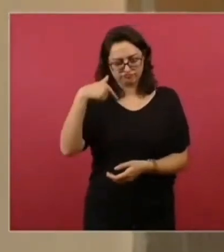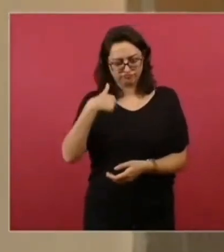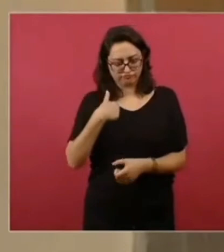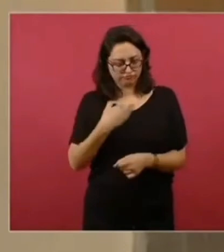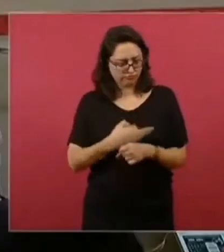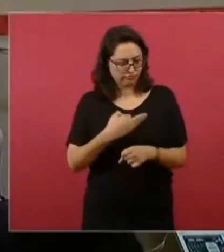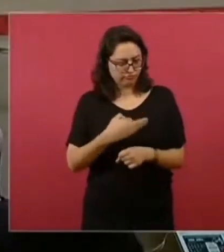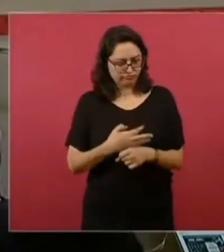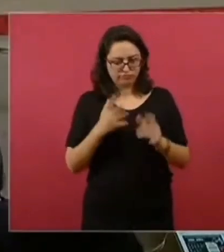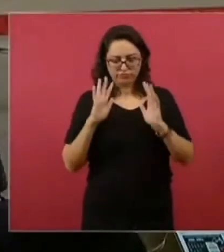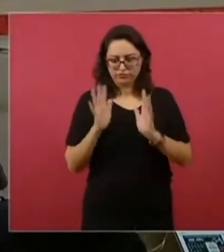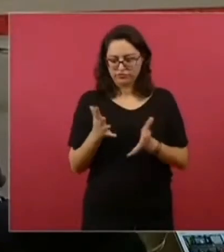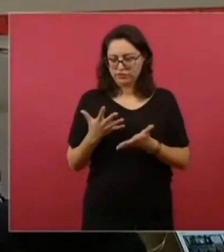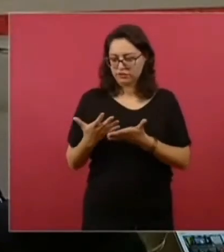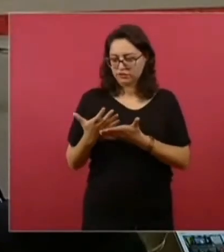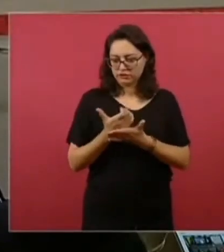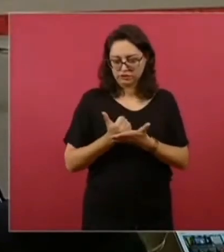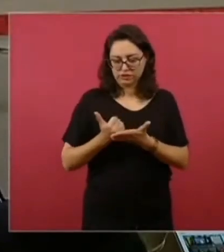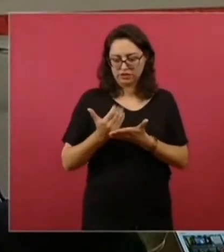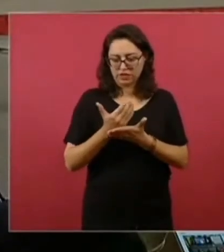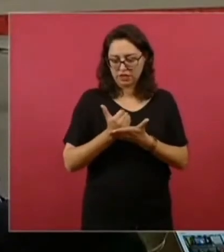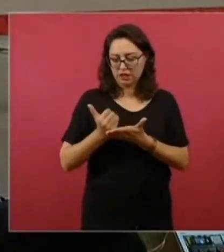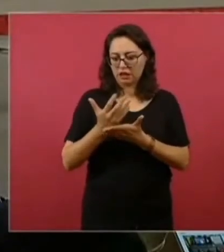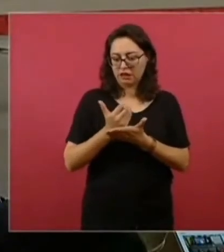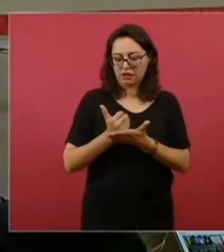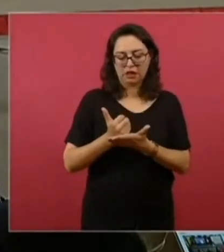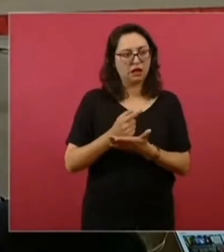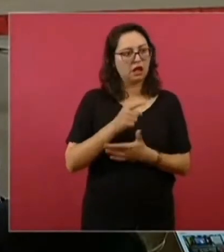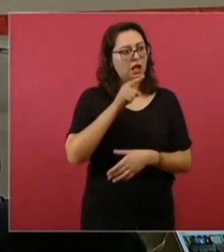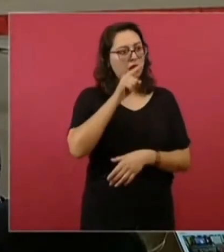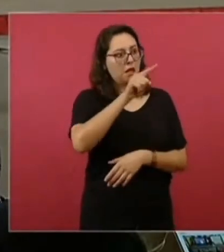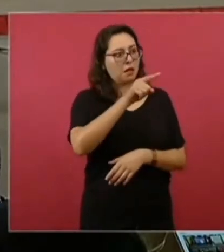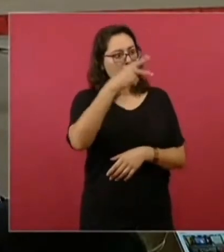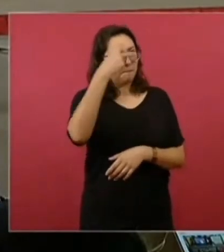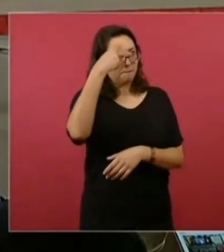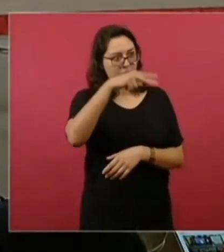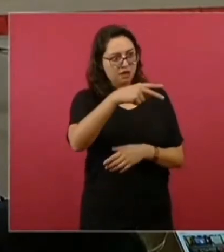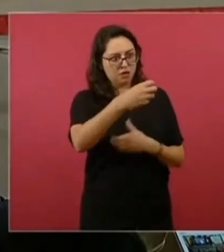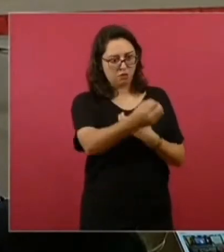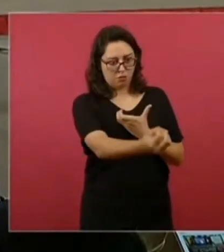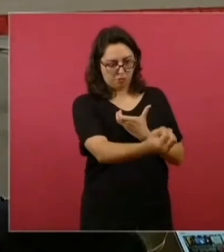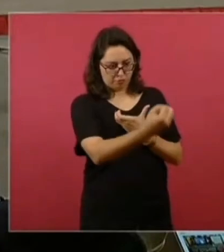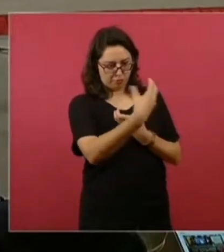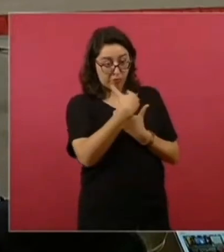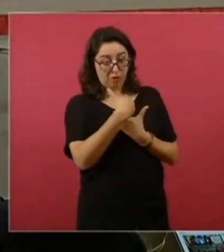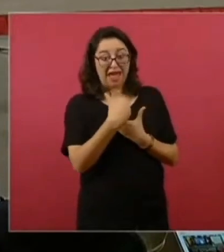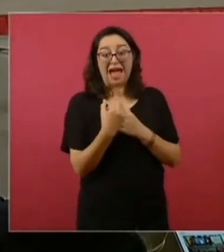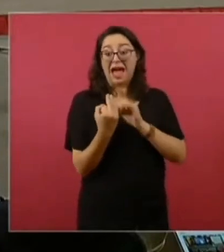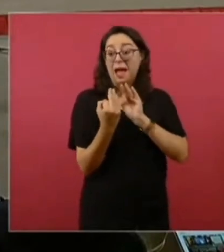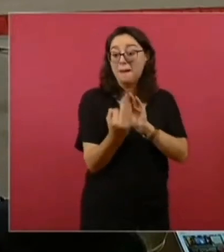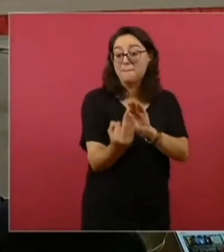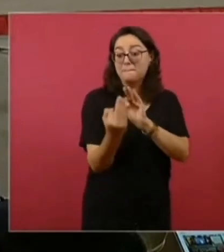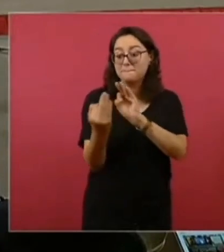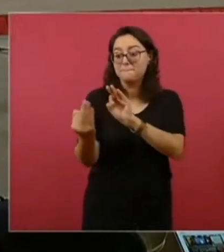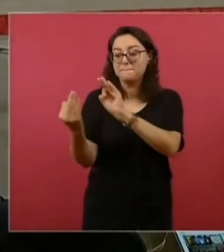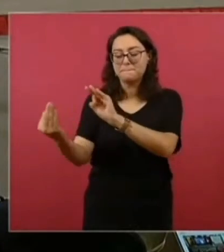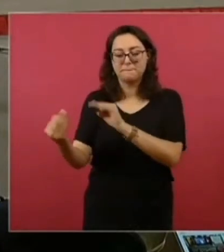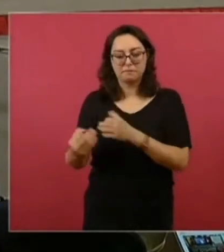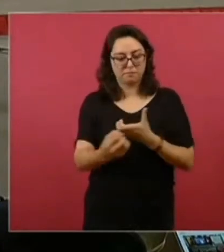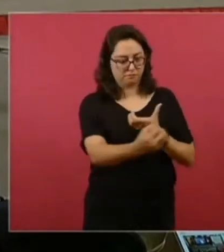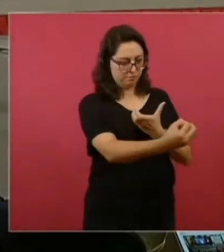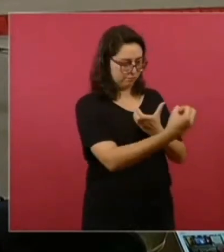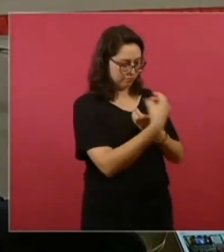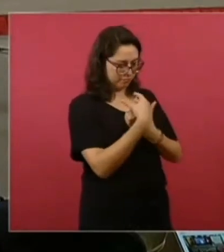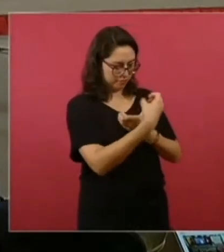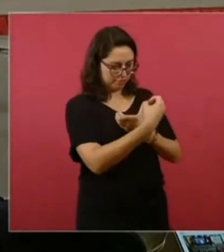que se hace directamente del Banco de Bienestar de México a la cuenta bancaria de cada beneficiaria, de cada beneficiario, están